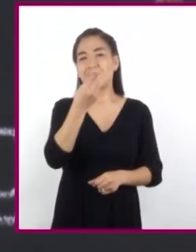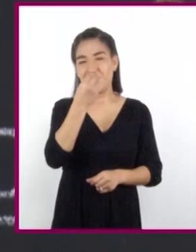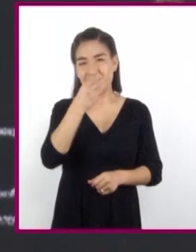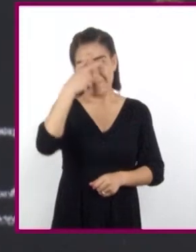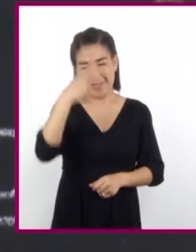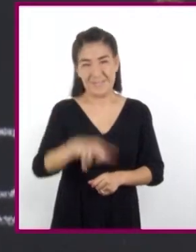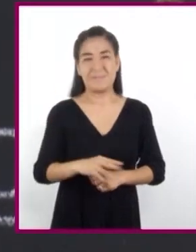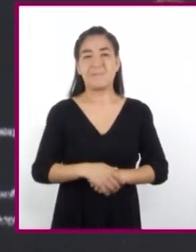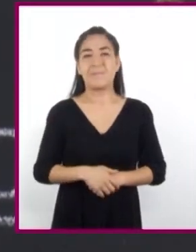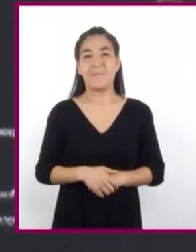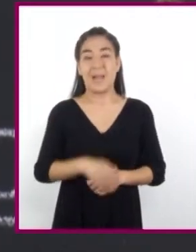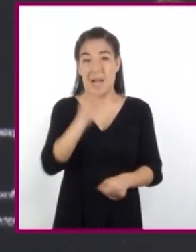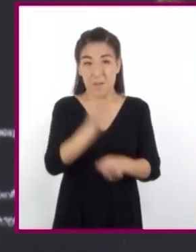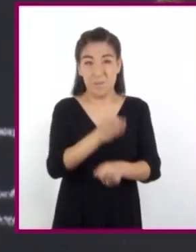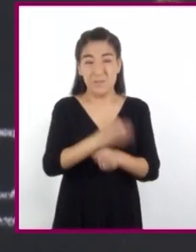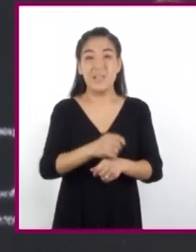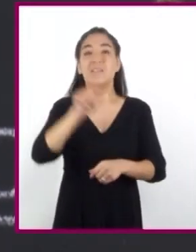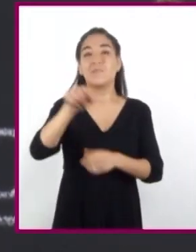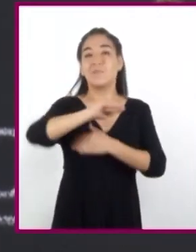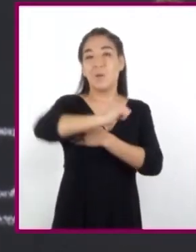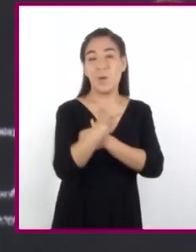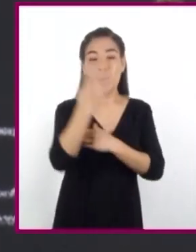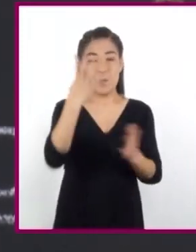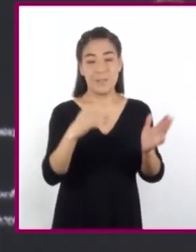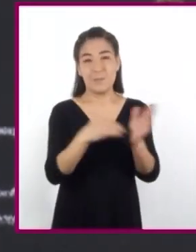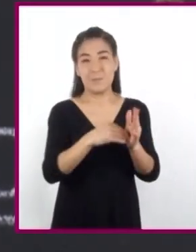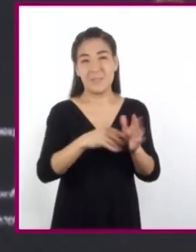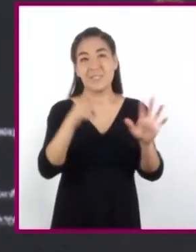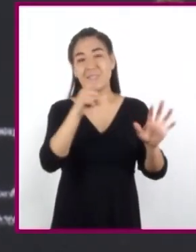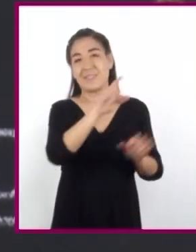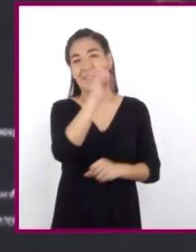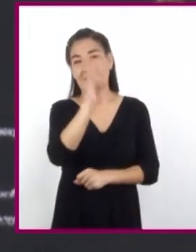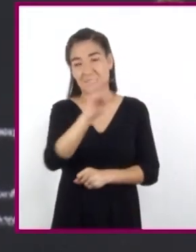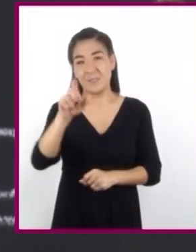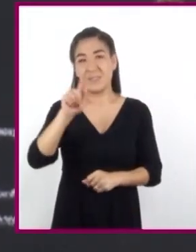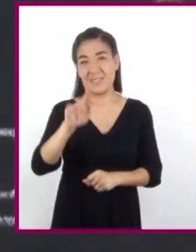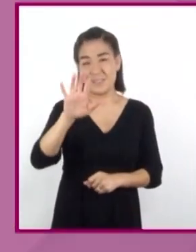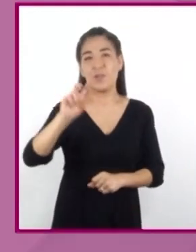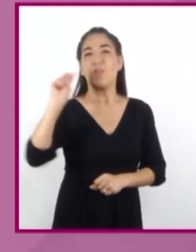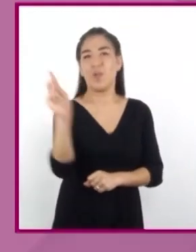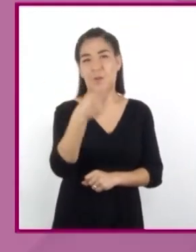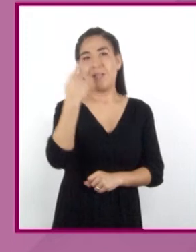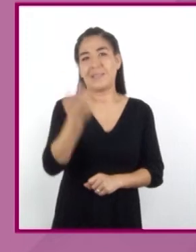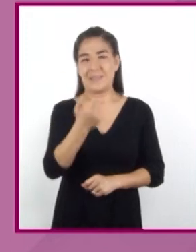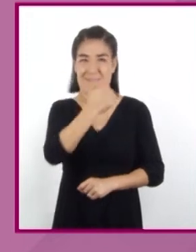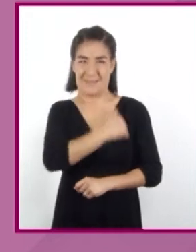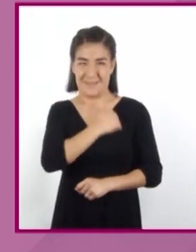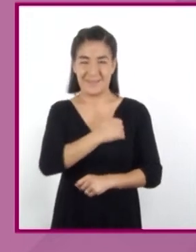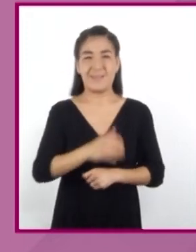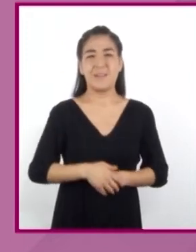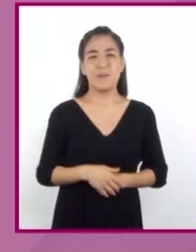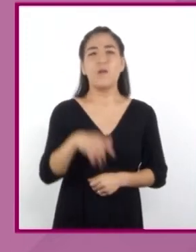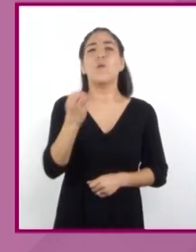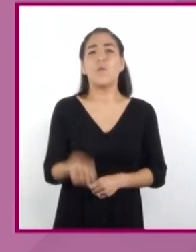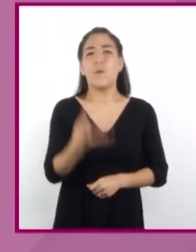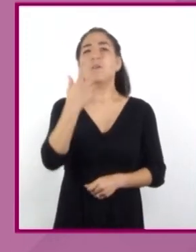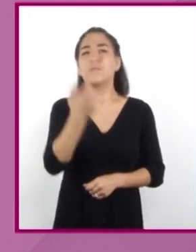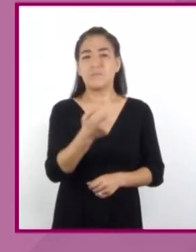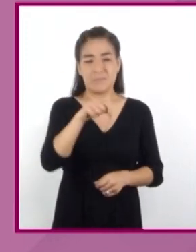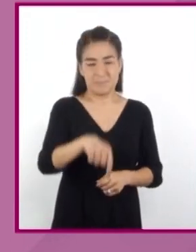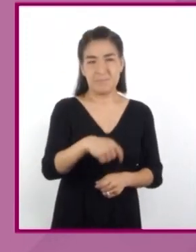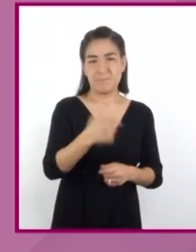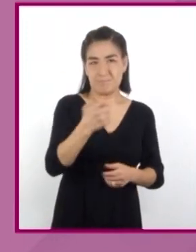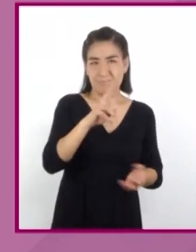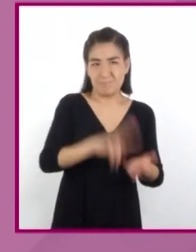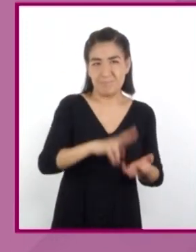Hasta el momento ha podido ahorrar 4,374 dólares canadienses. ¿Cuánto dinero representa en pesos mexicanos